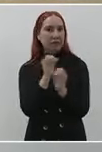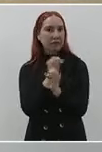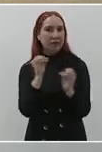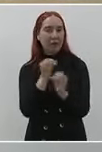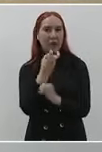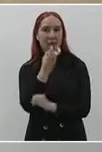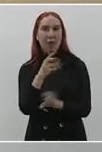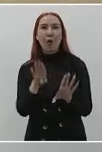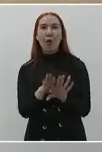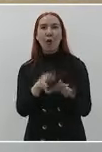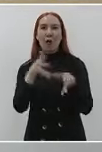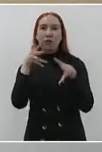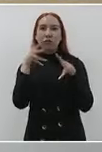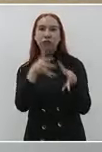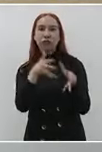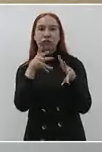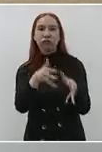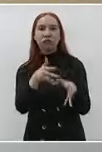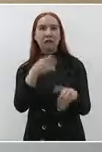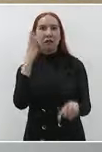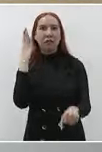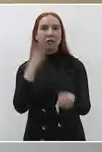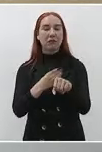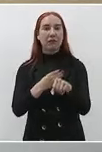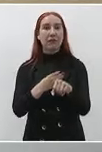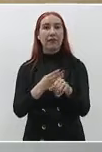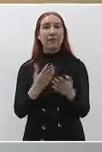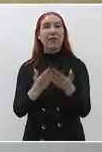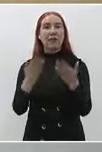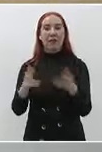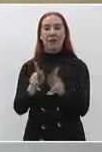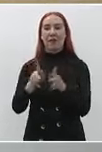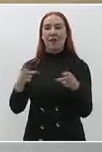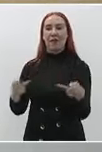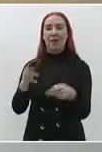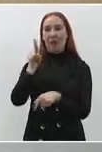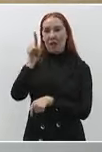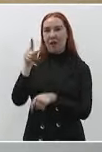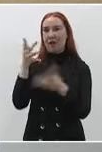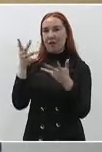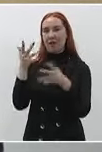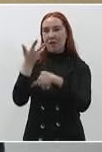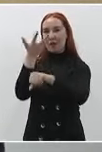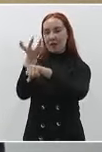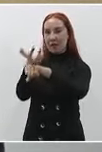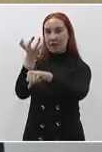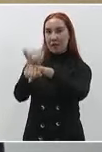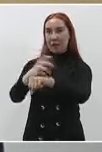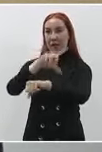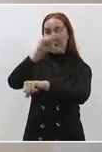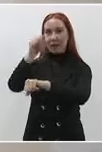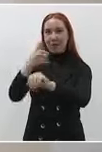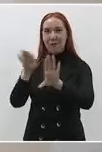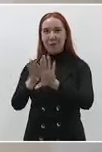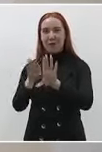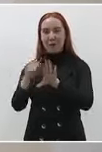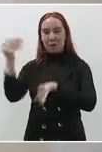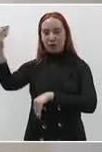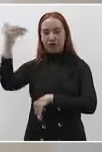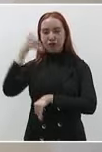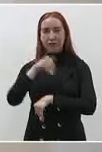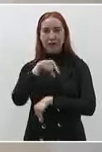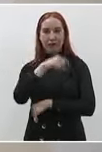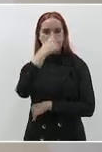periódico se hacía en Estados Unidos y entraba de contrabando a México